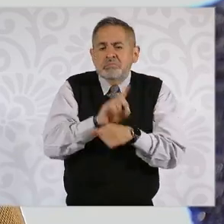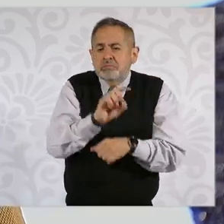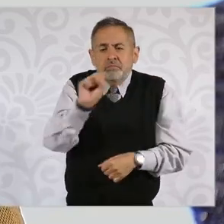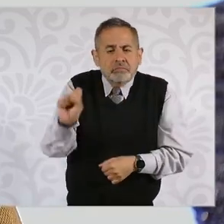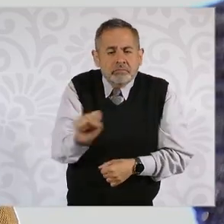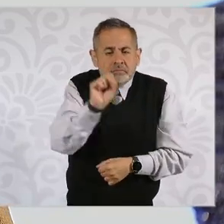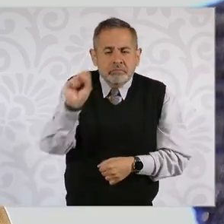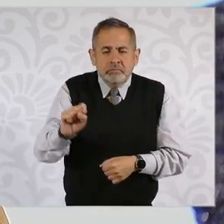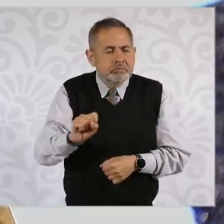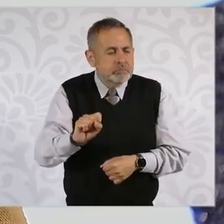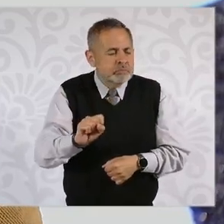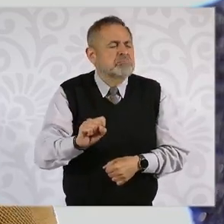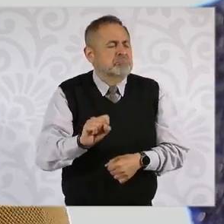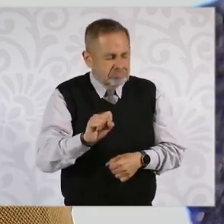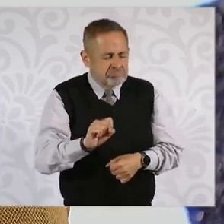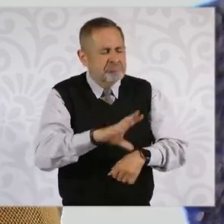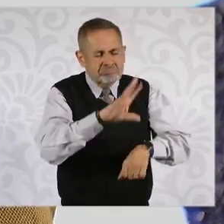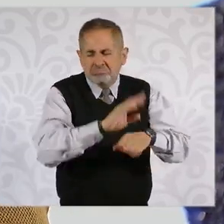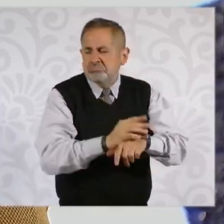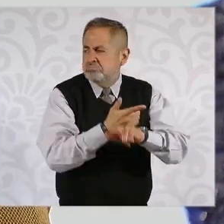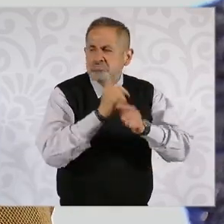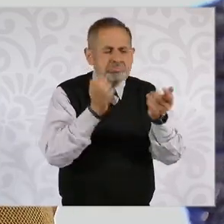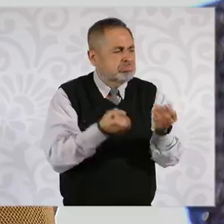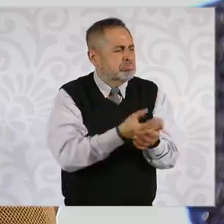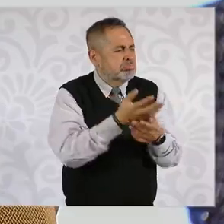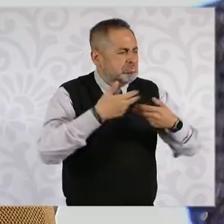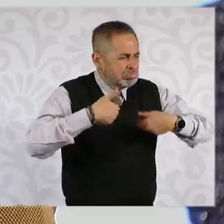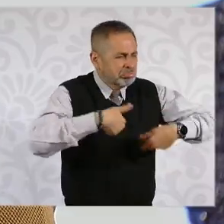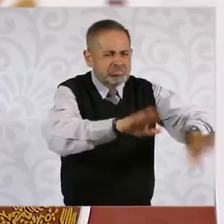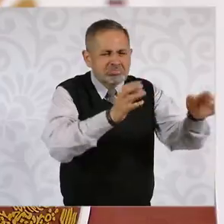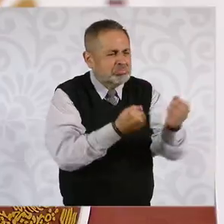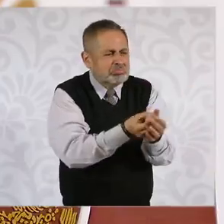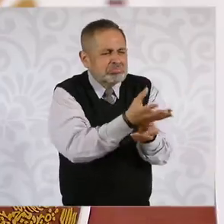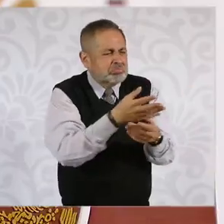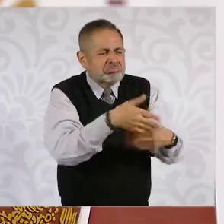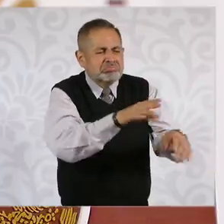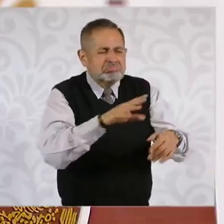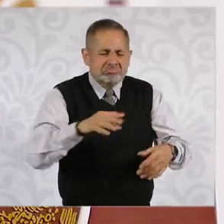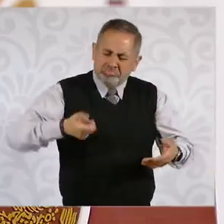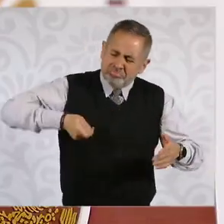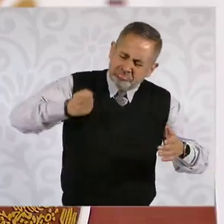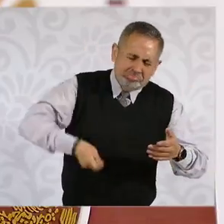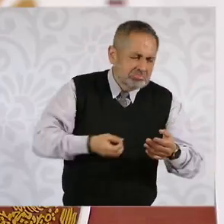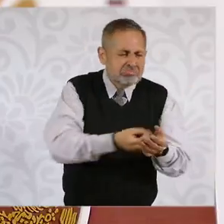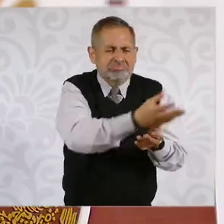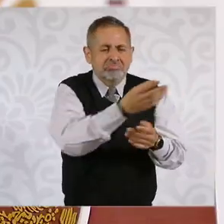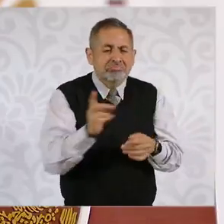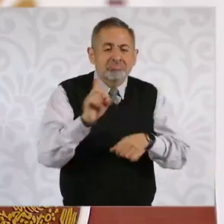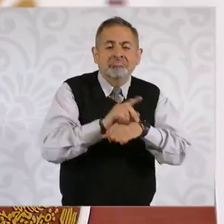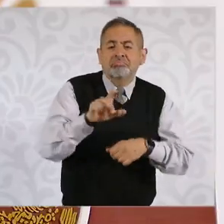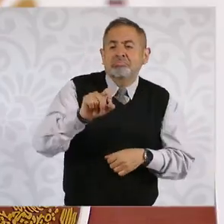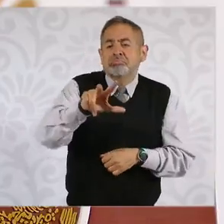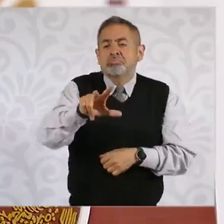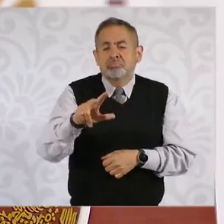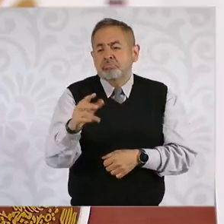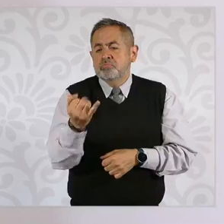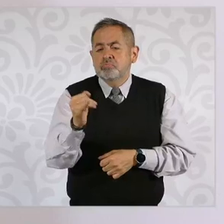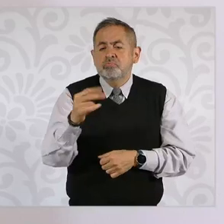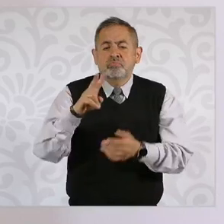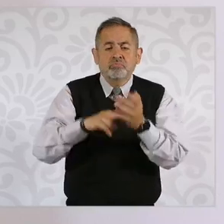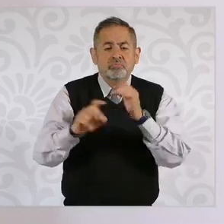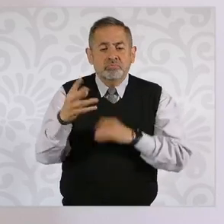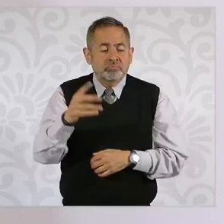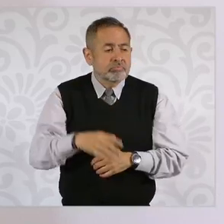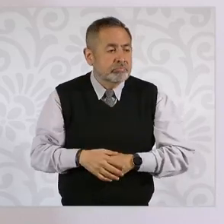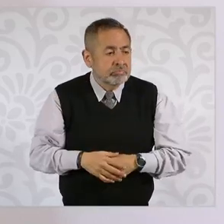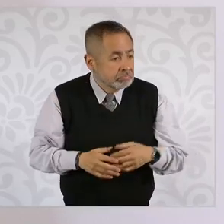le dio también la libertad el 28 de junio de 2024 y con un